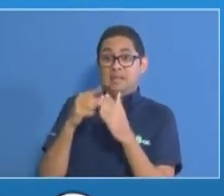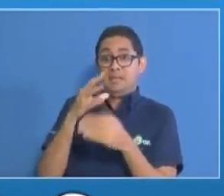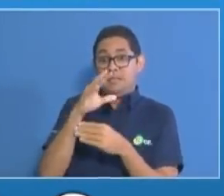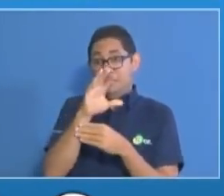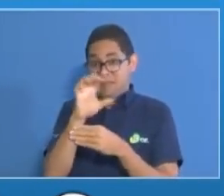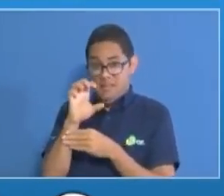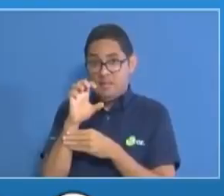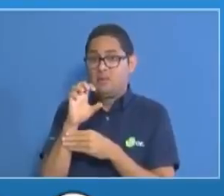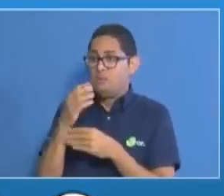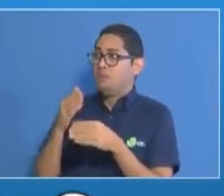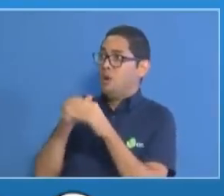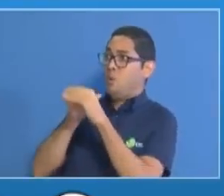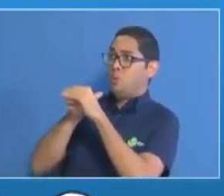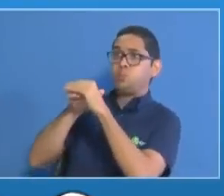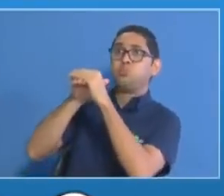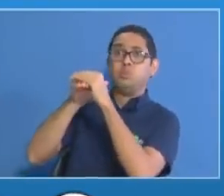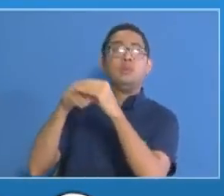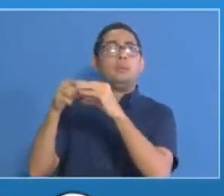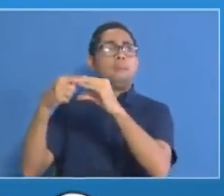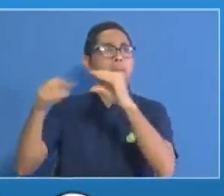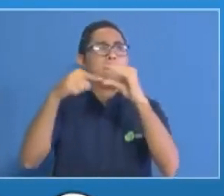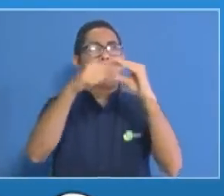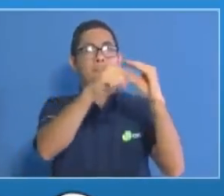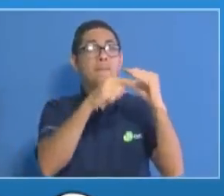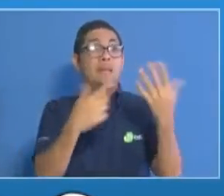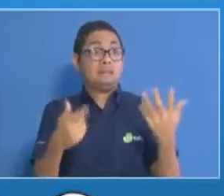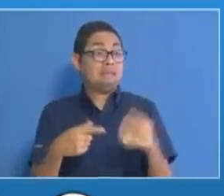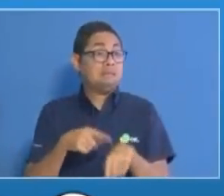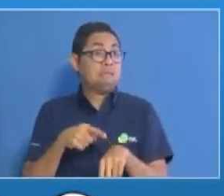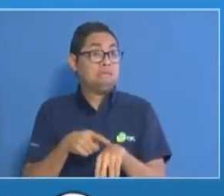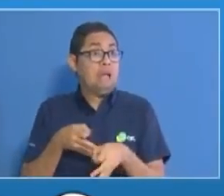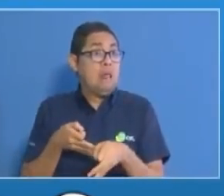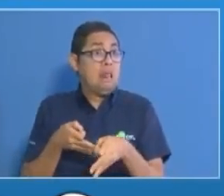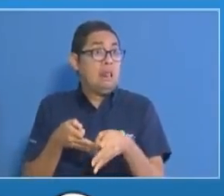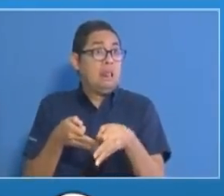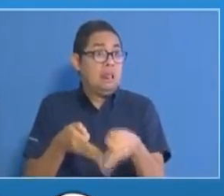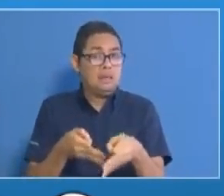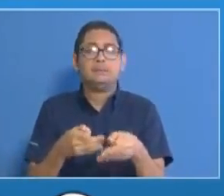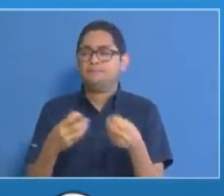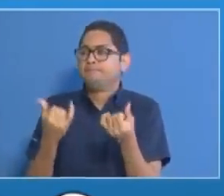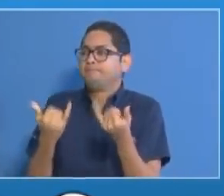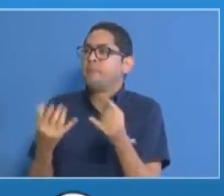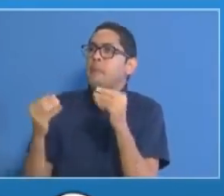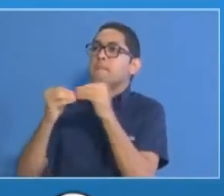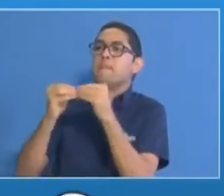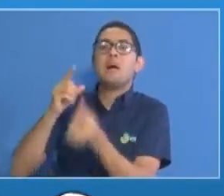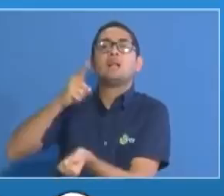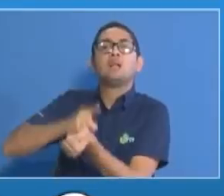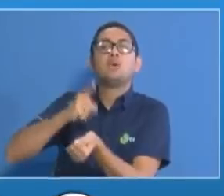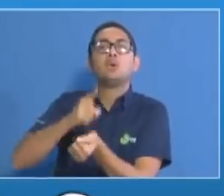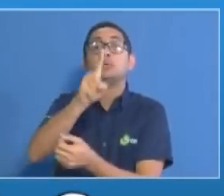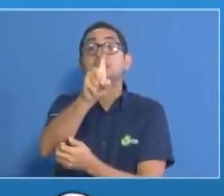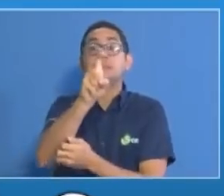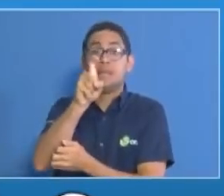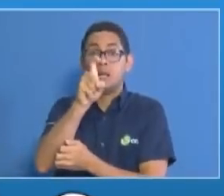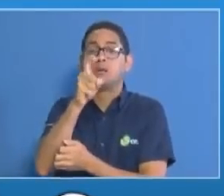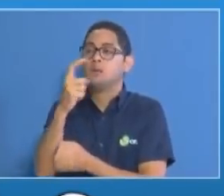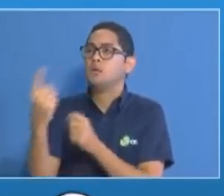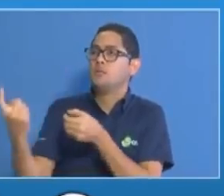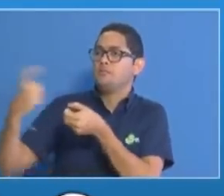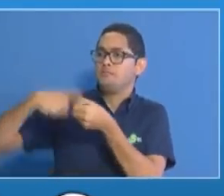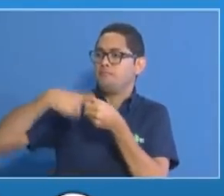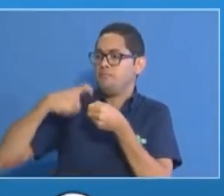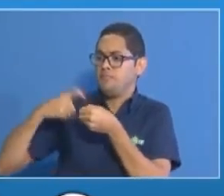entregarlo. Con el propósito de ponernos al día estamos sumando 100 médicos que nos van a ayudar a validar las